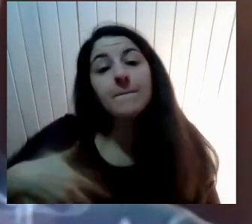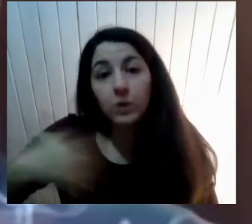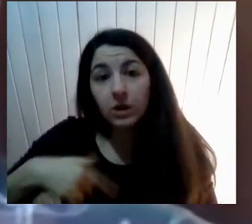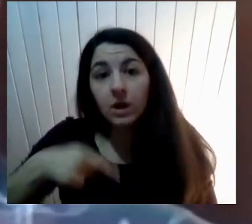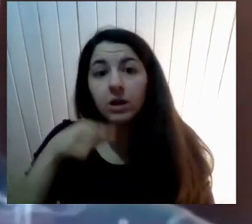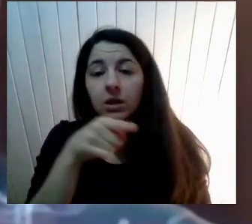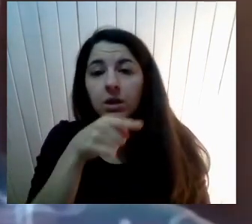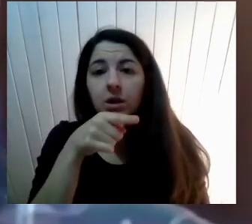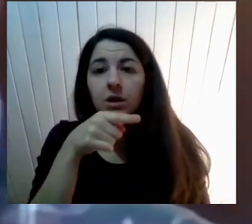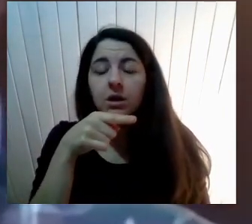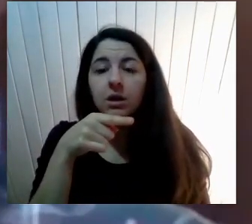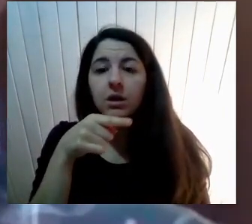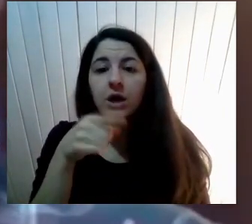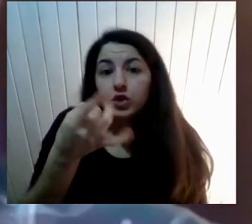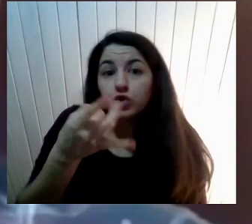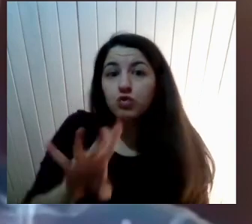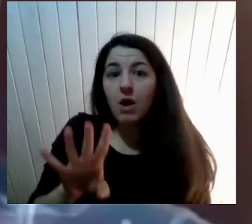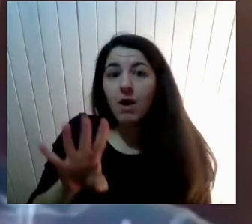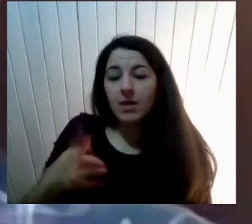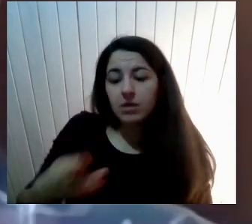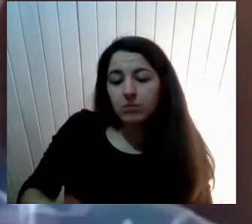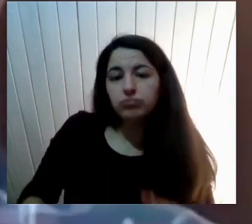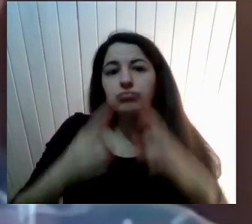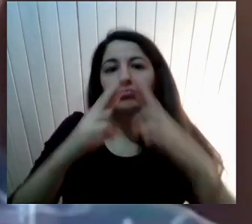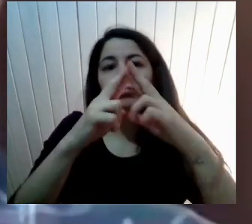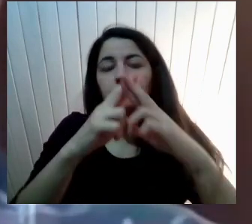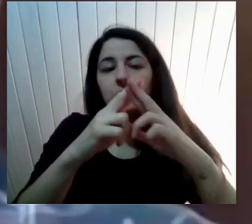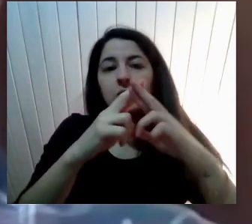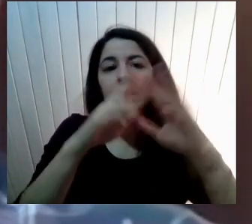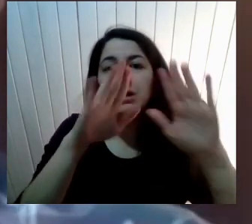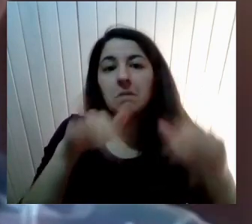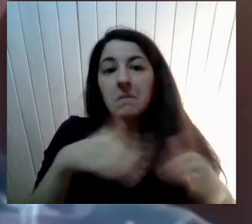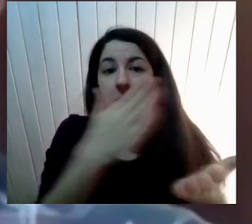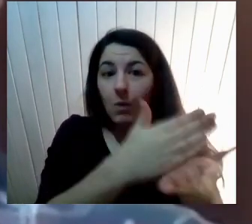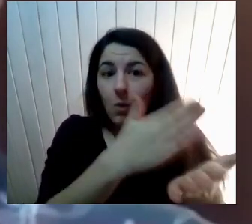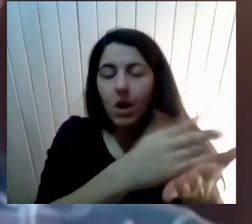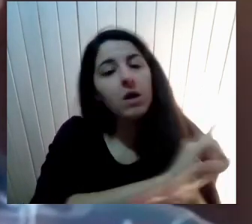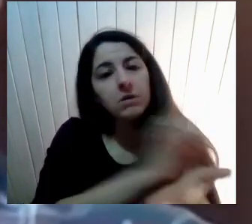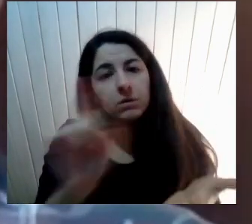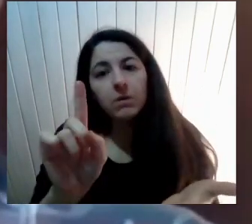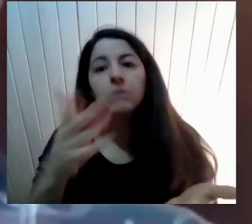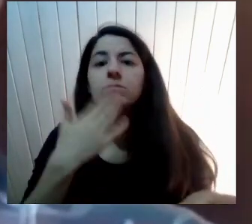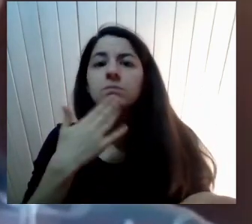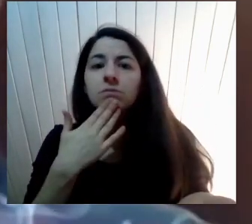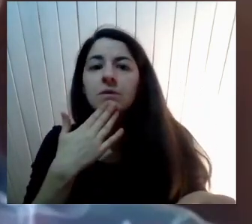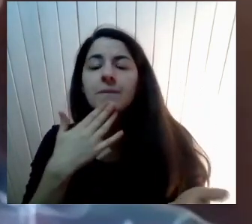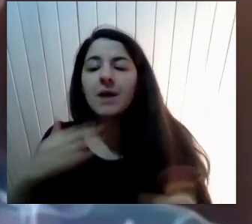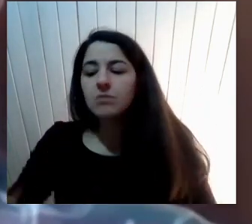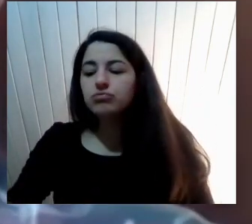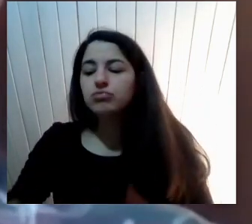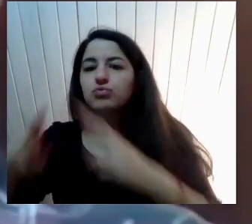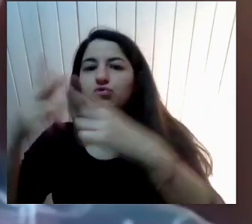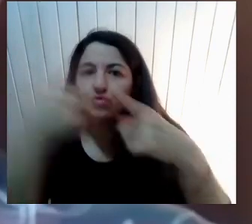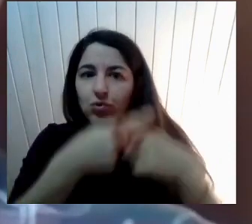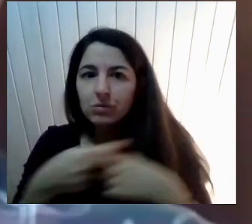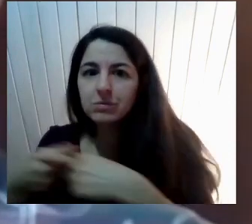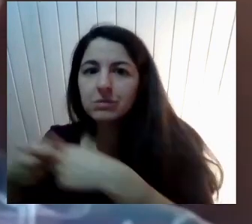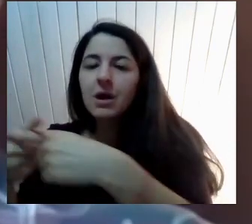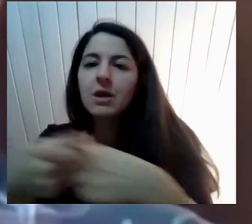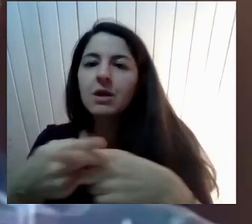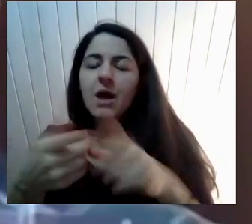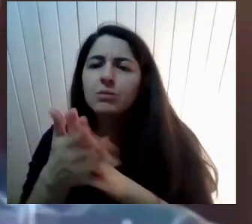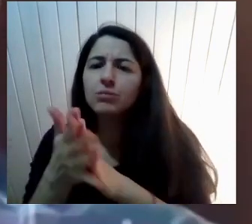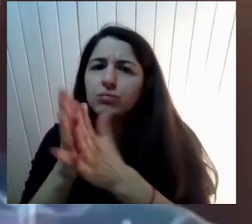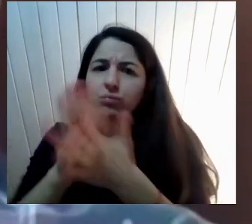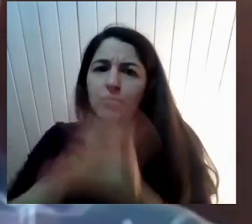No Solo Reconstruir Los Establecimientos Educacionales Sino Que Es Importante De Construir La Sociedad Hasta Tal Punto Donde El Lenguaje Formal